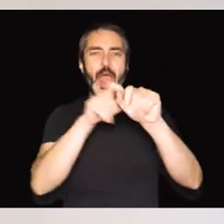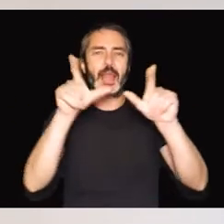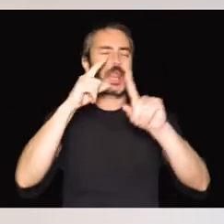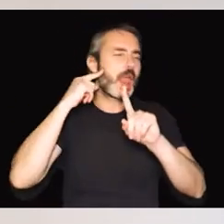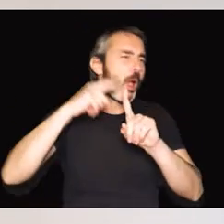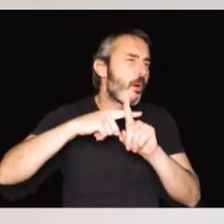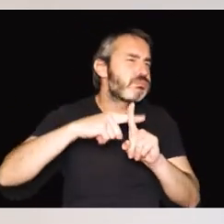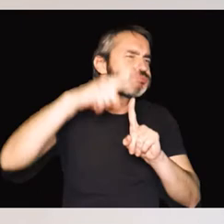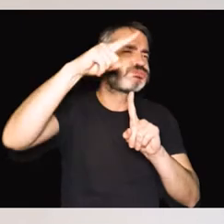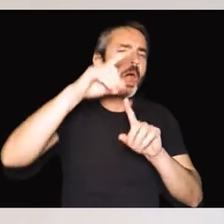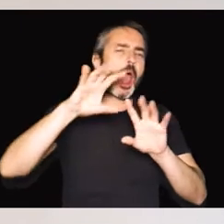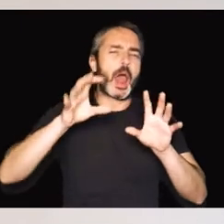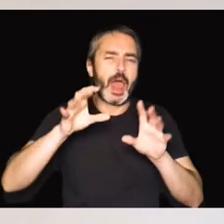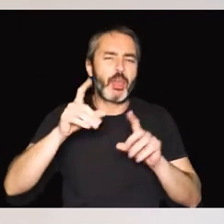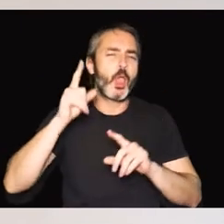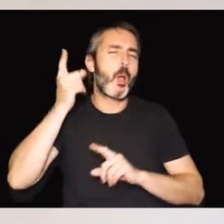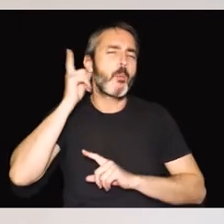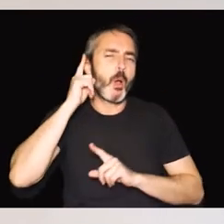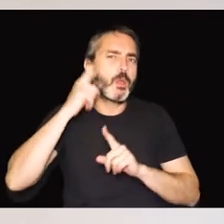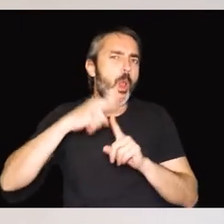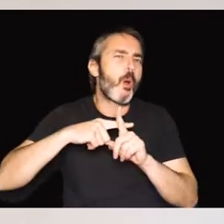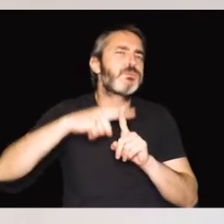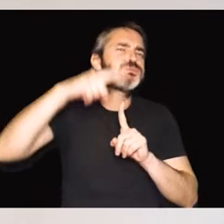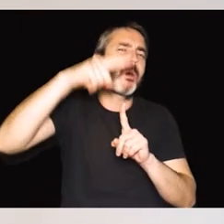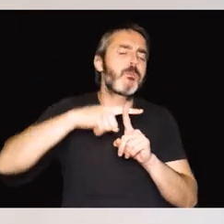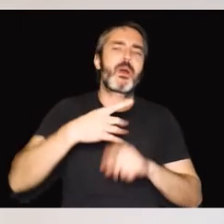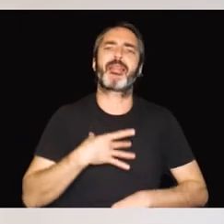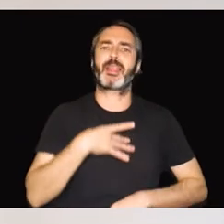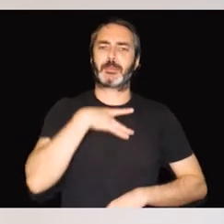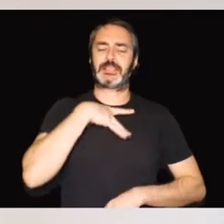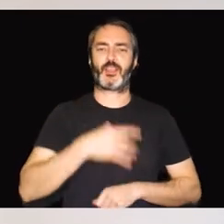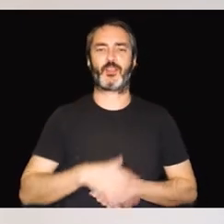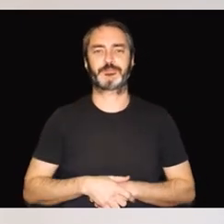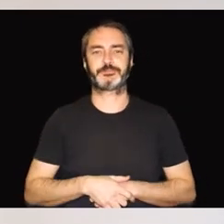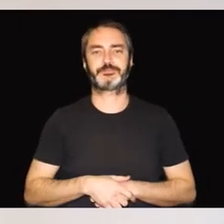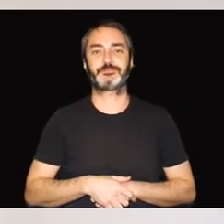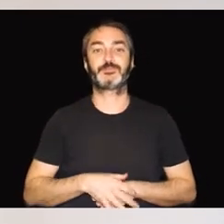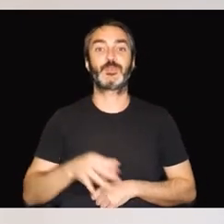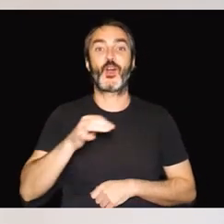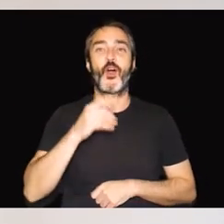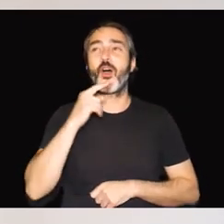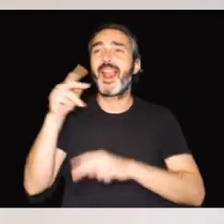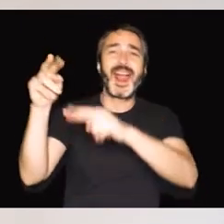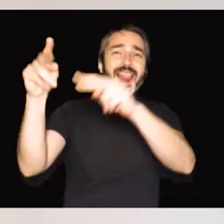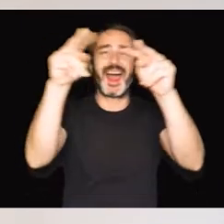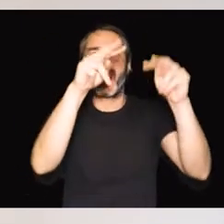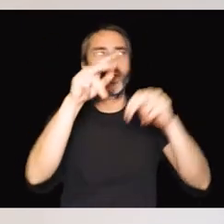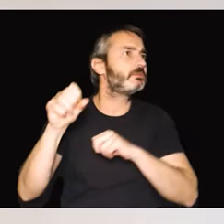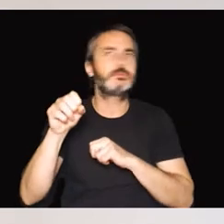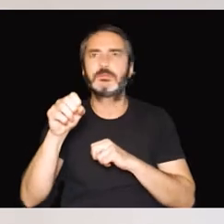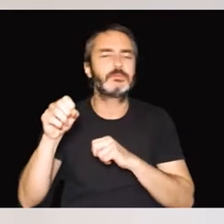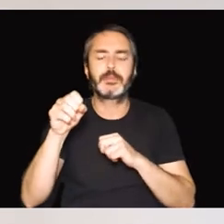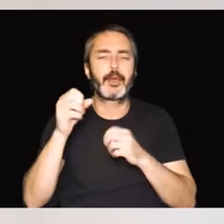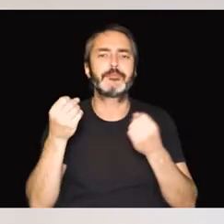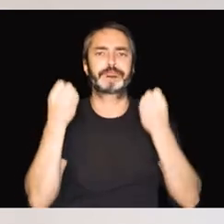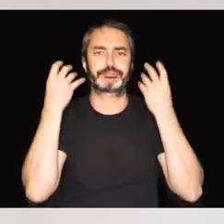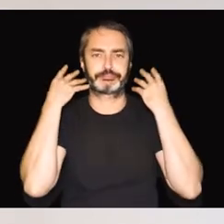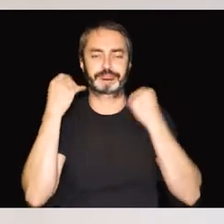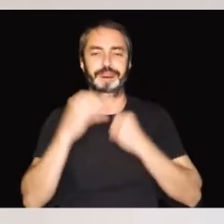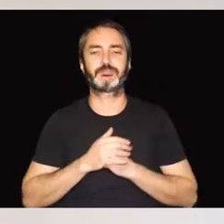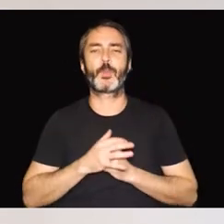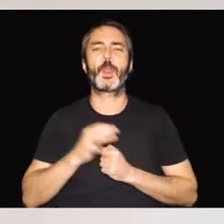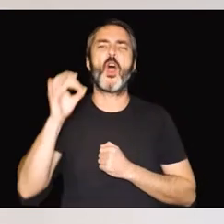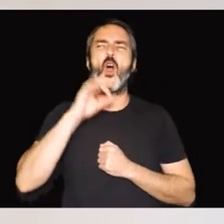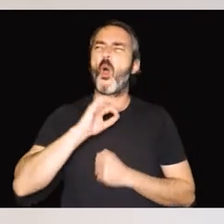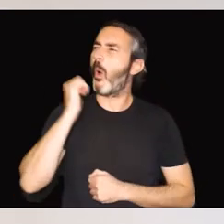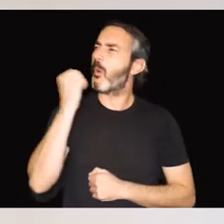la televisión, de la radio, del móvil. Tiene dificultades para seguir una conversación entre varias personas o